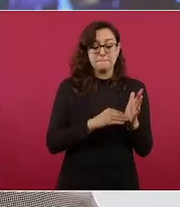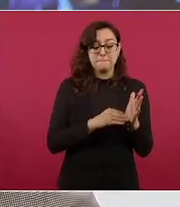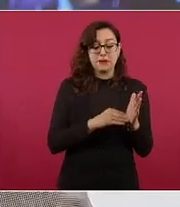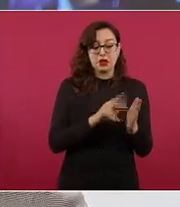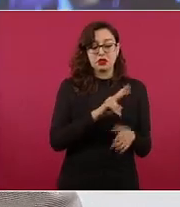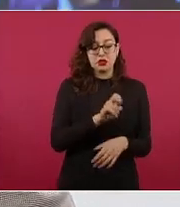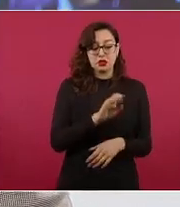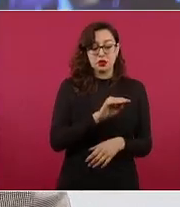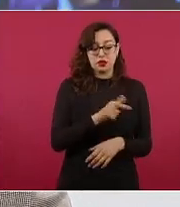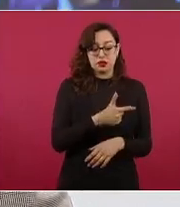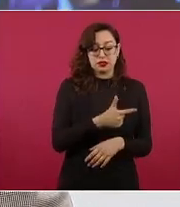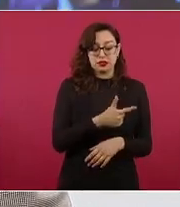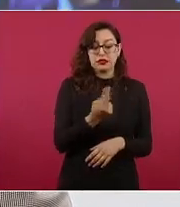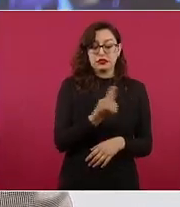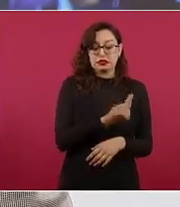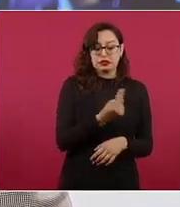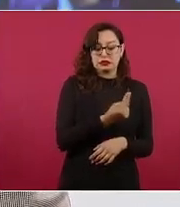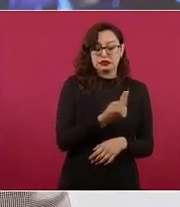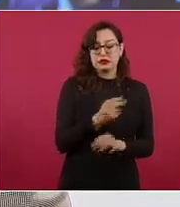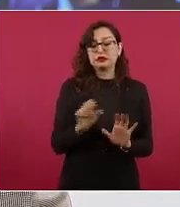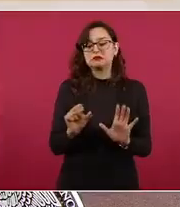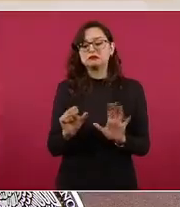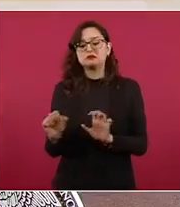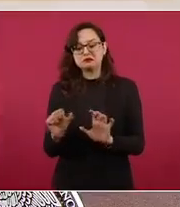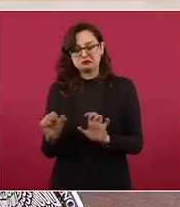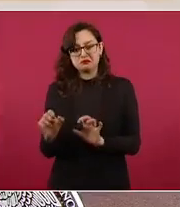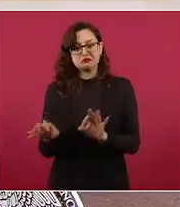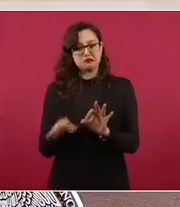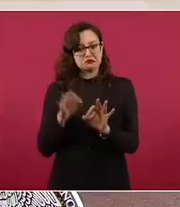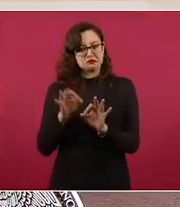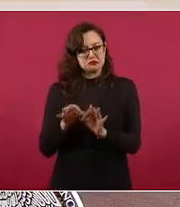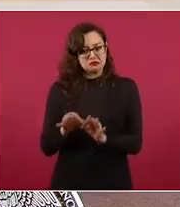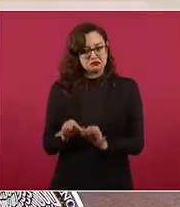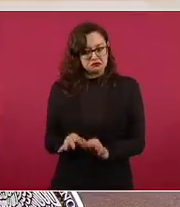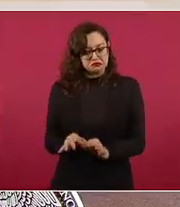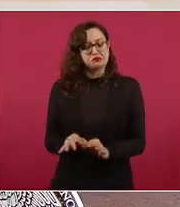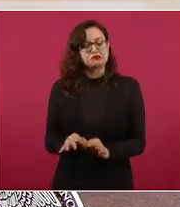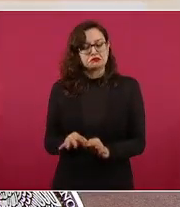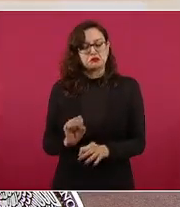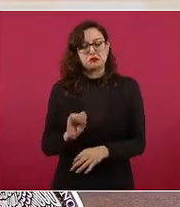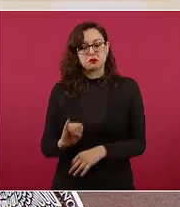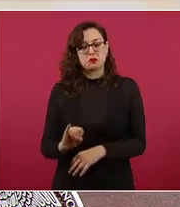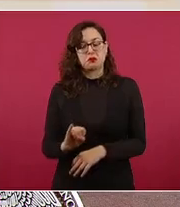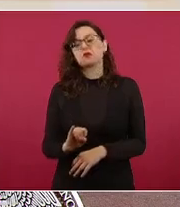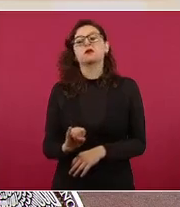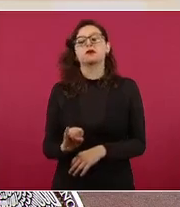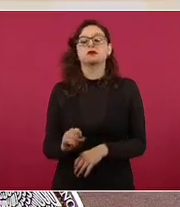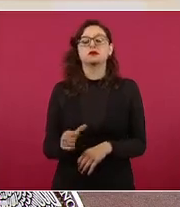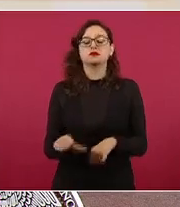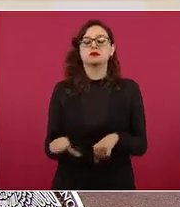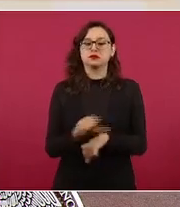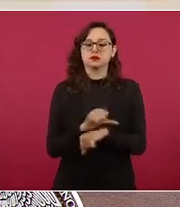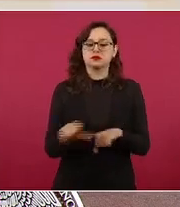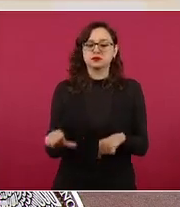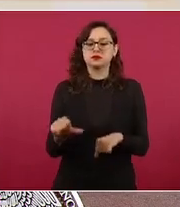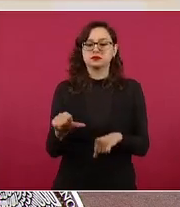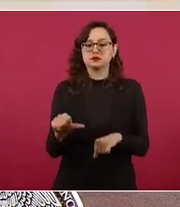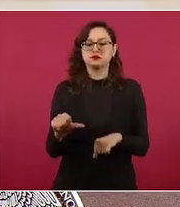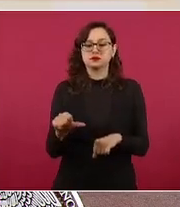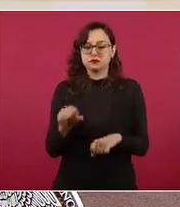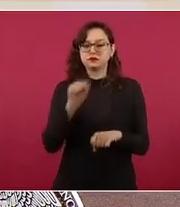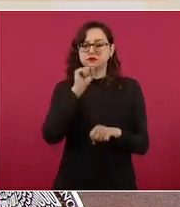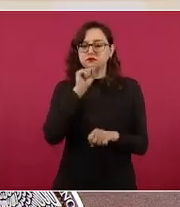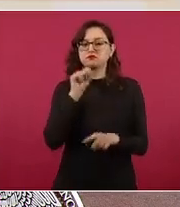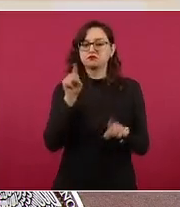acudieron y fueron acreditados 663 en cirugía general también cerca de la